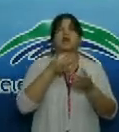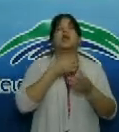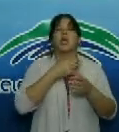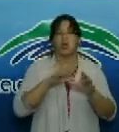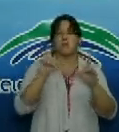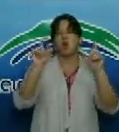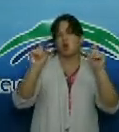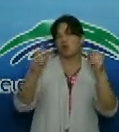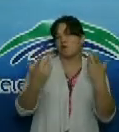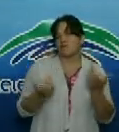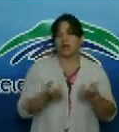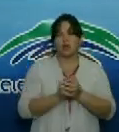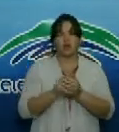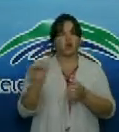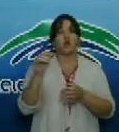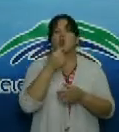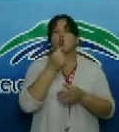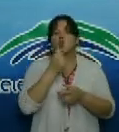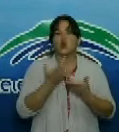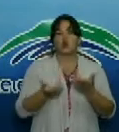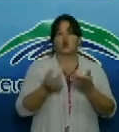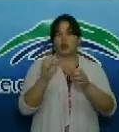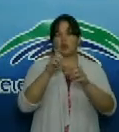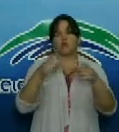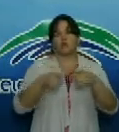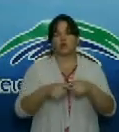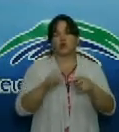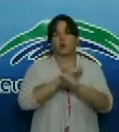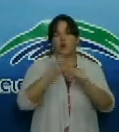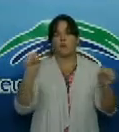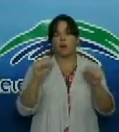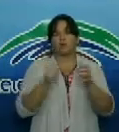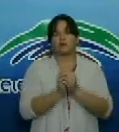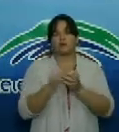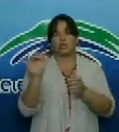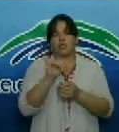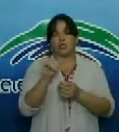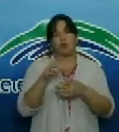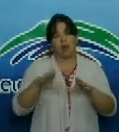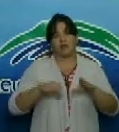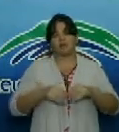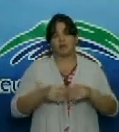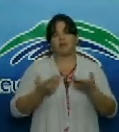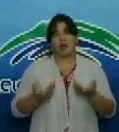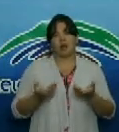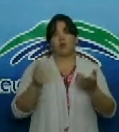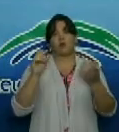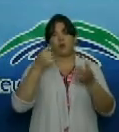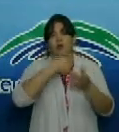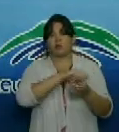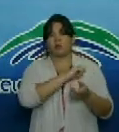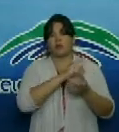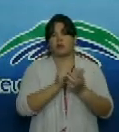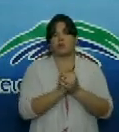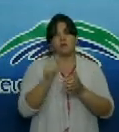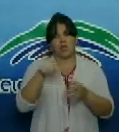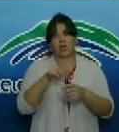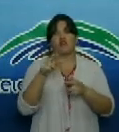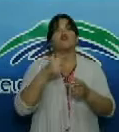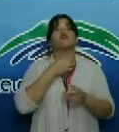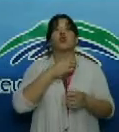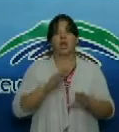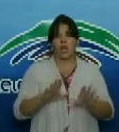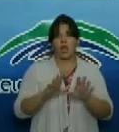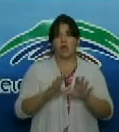sabores y el dulce de frutabomba ambos de gran aceptación por la población ellos son ejemplos de entrega y dedicación al